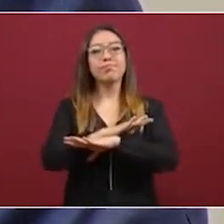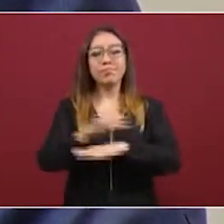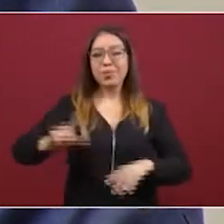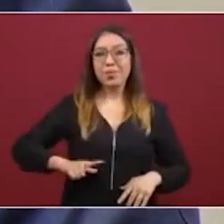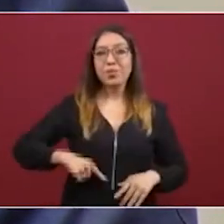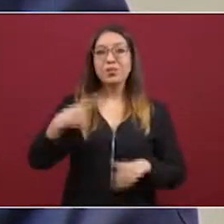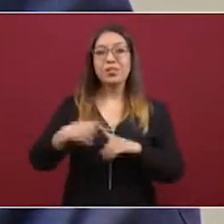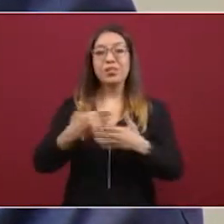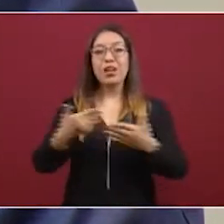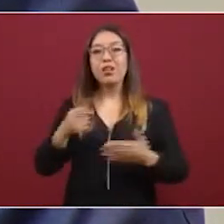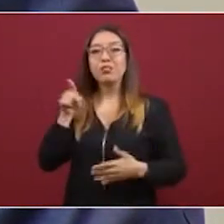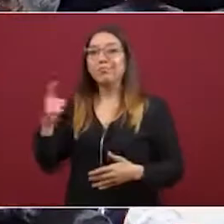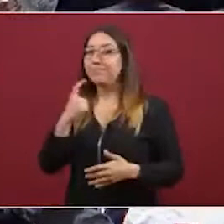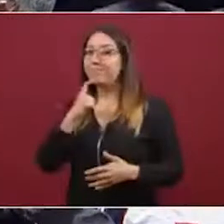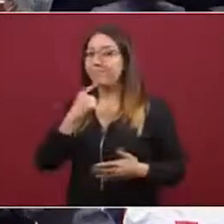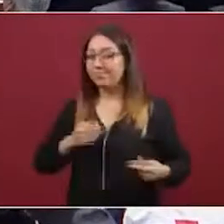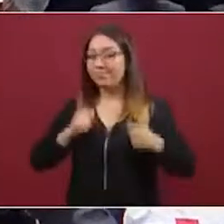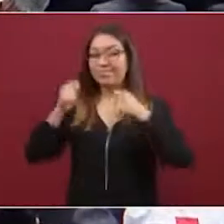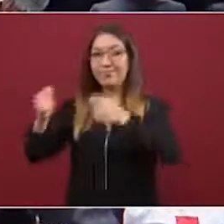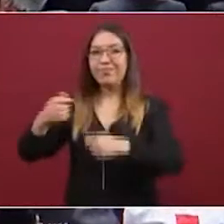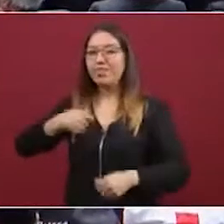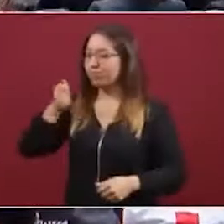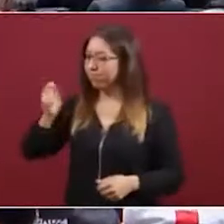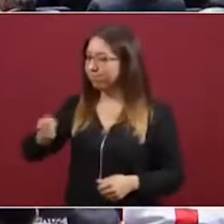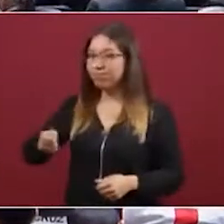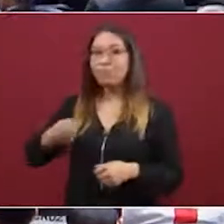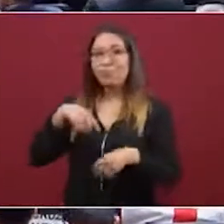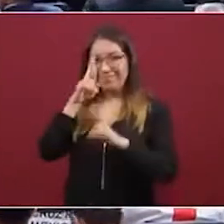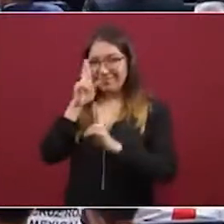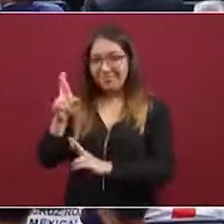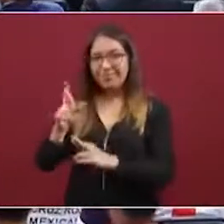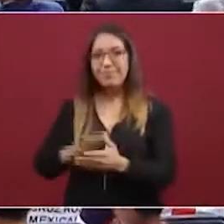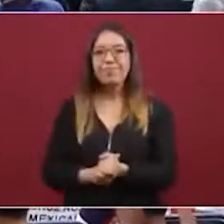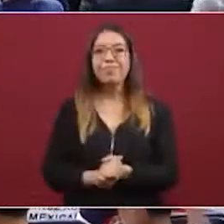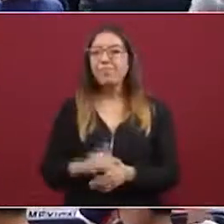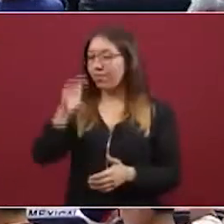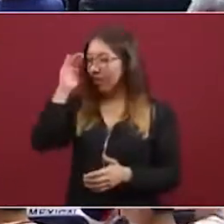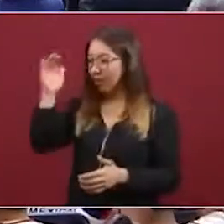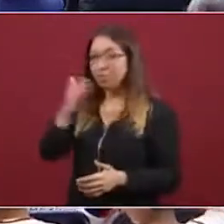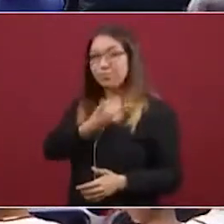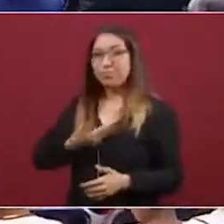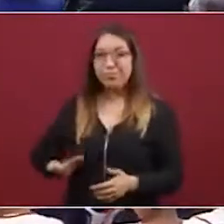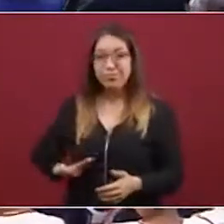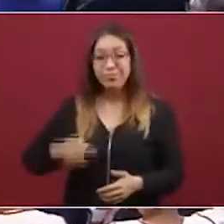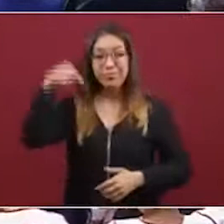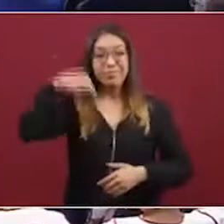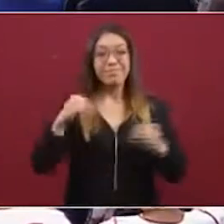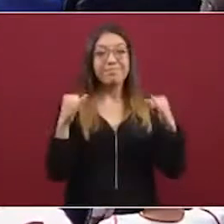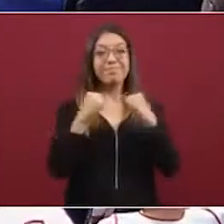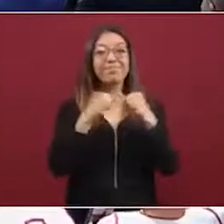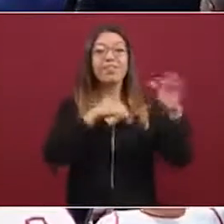República, licenciado Andrés Manuel López Obrador, a quien saludo con mucho respeto. Señor presidente, esta institución